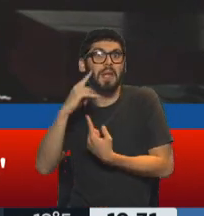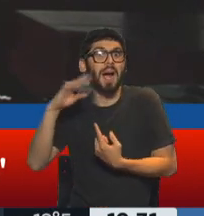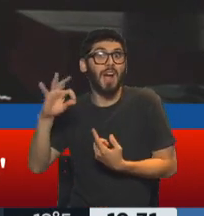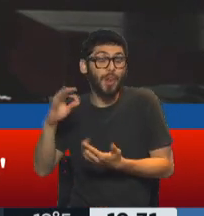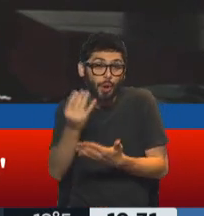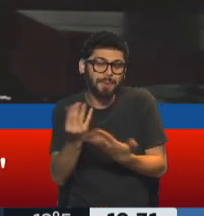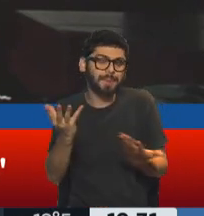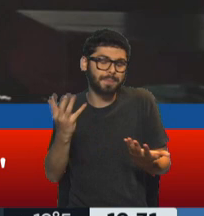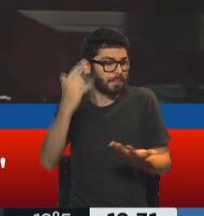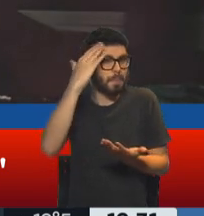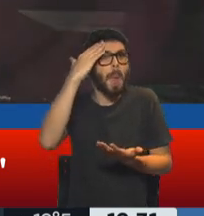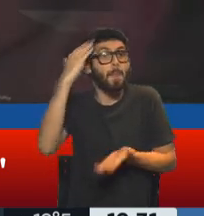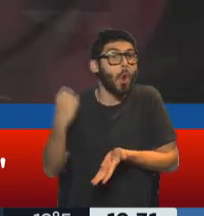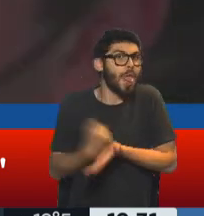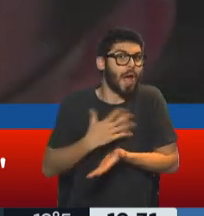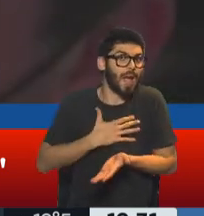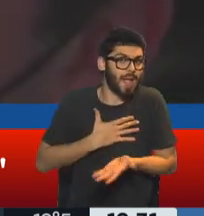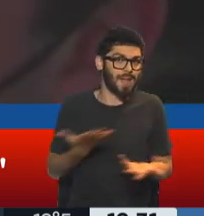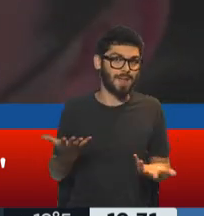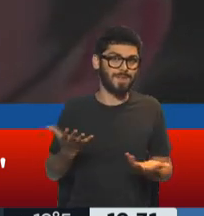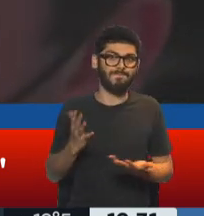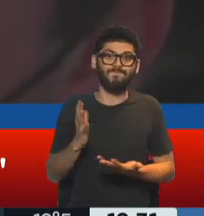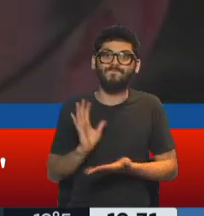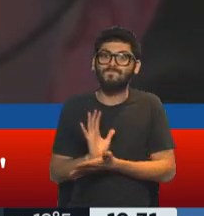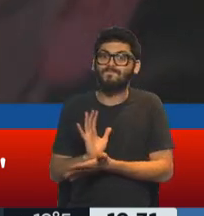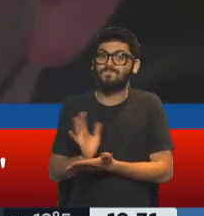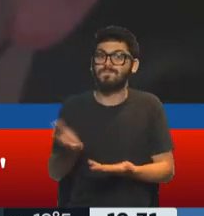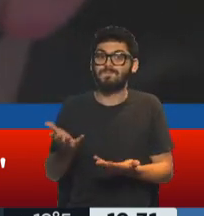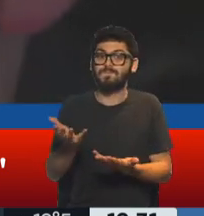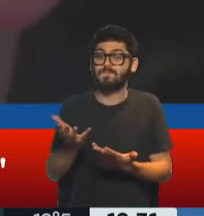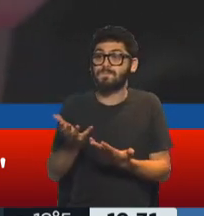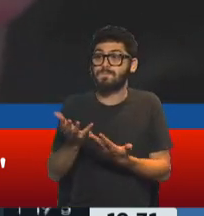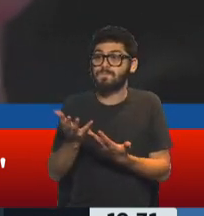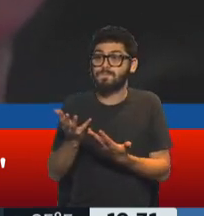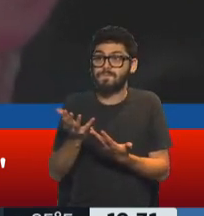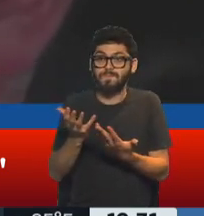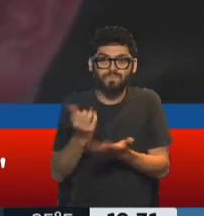que nos marcó y que nos significó y nos significa,